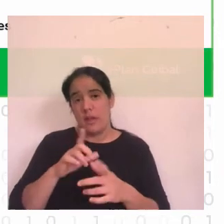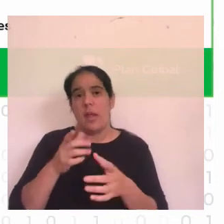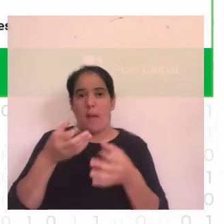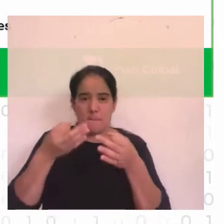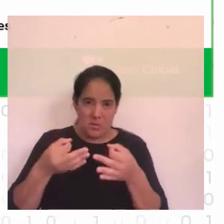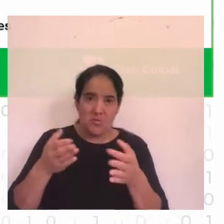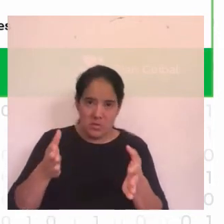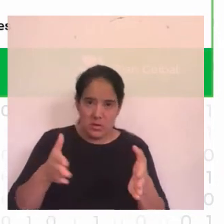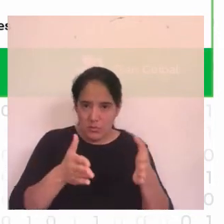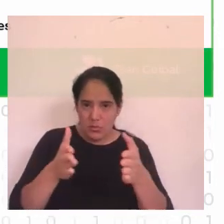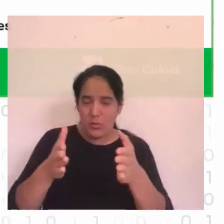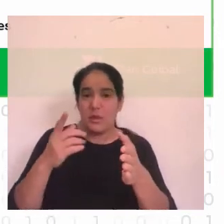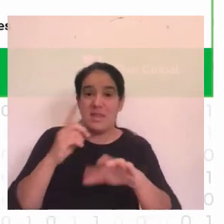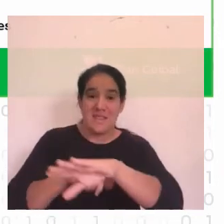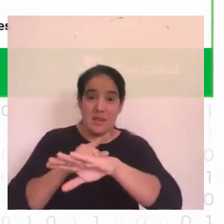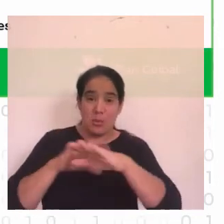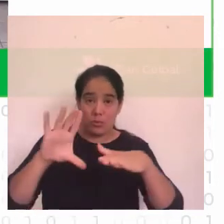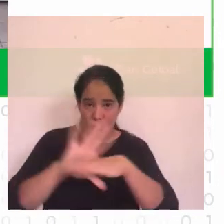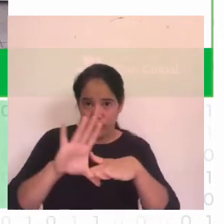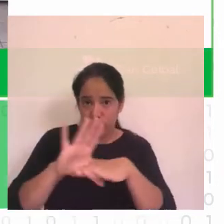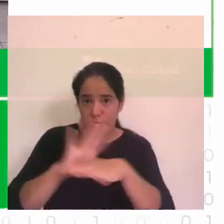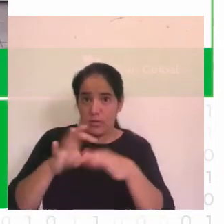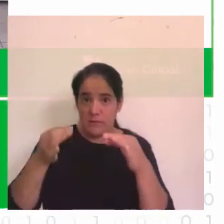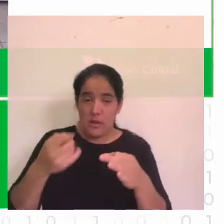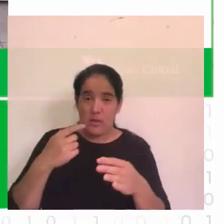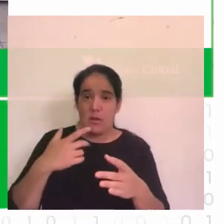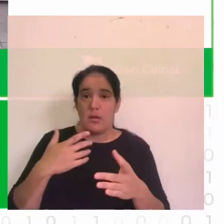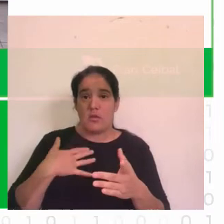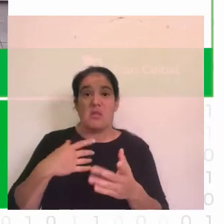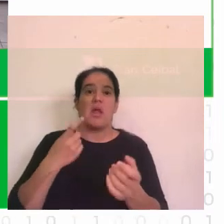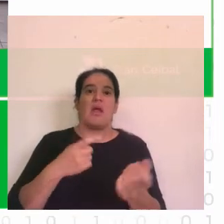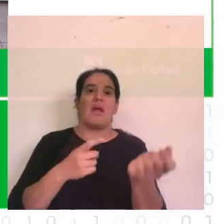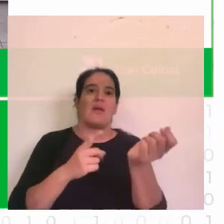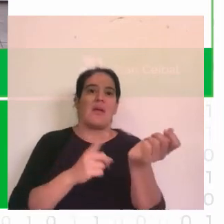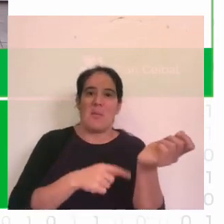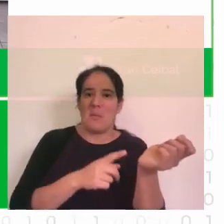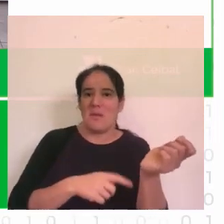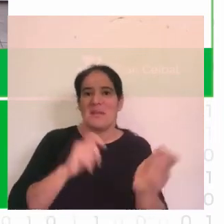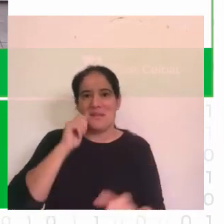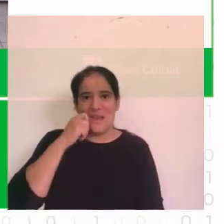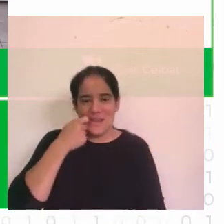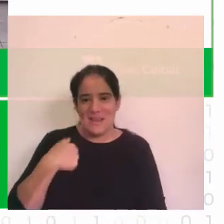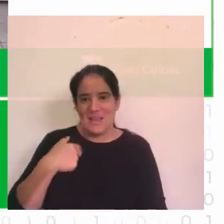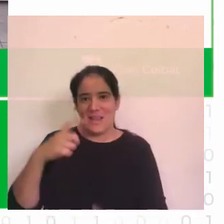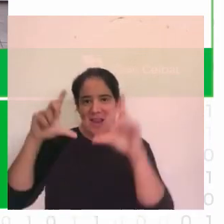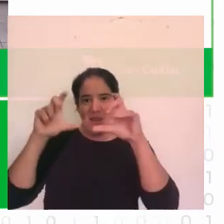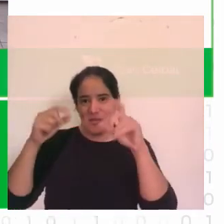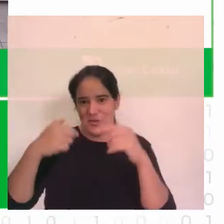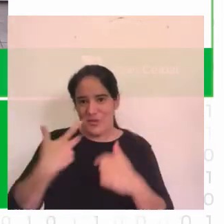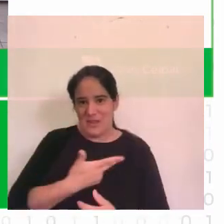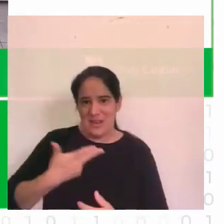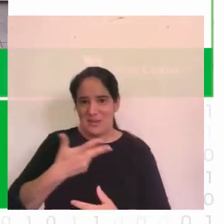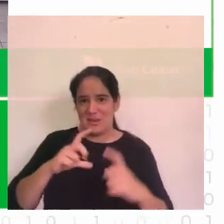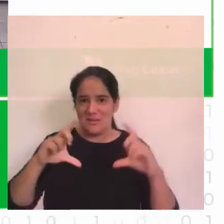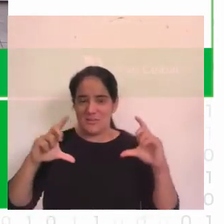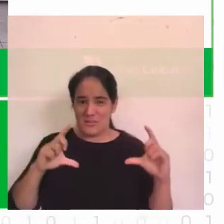de tiempo de detección y bueno la verdad fue tremenda experiencia ahí ven la foto nuestra del día que hicimos el pitch y que